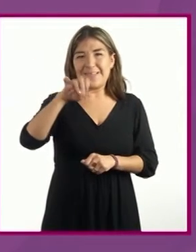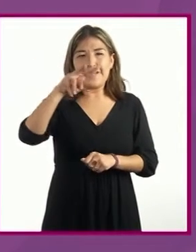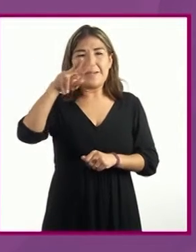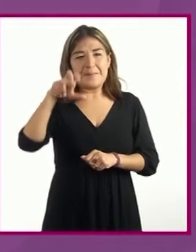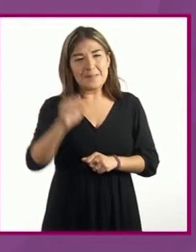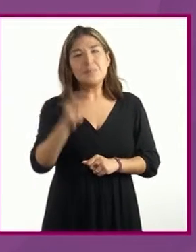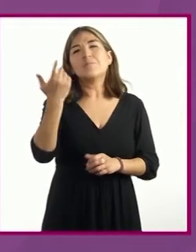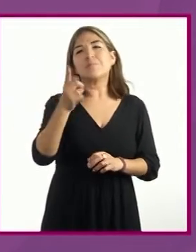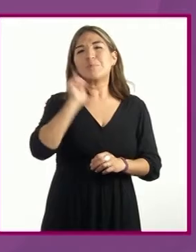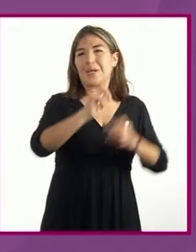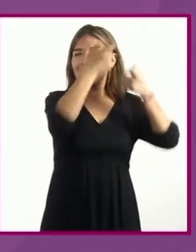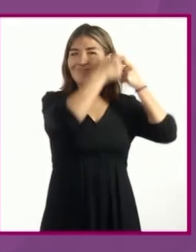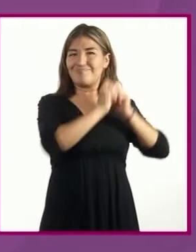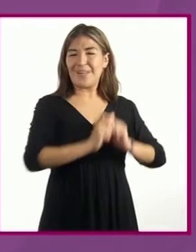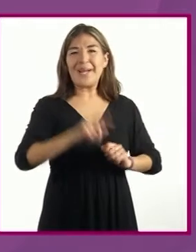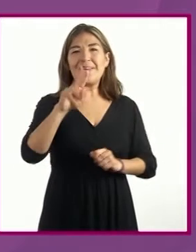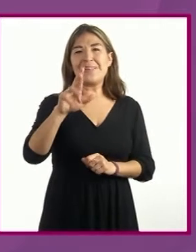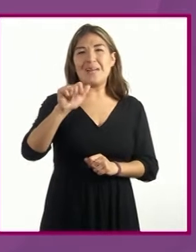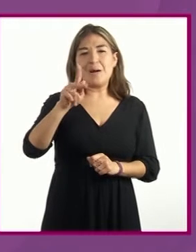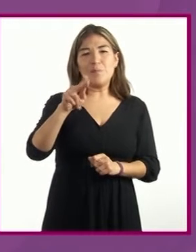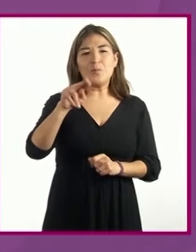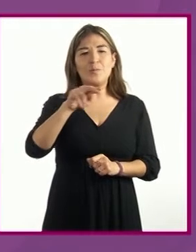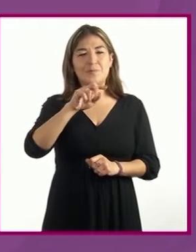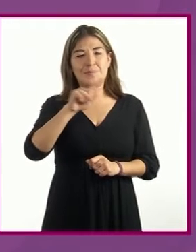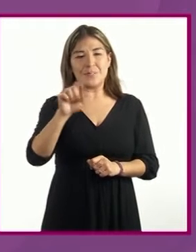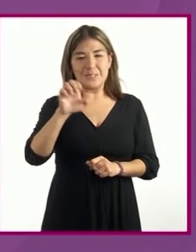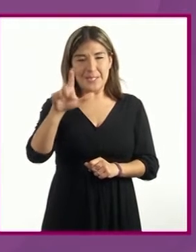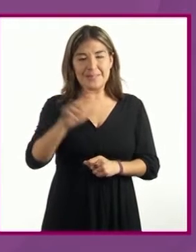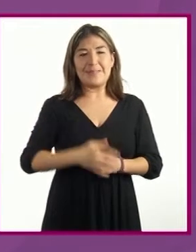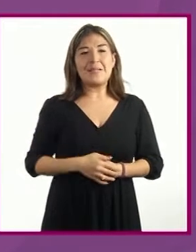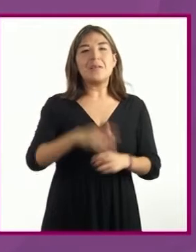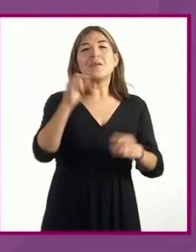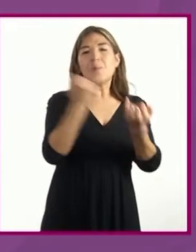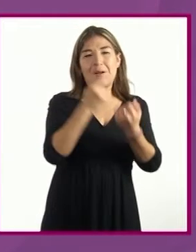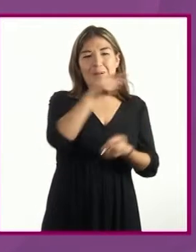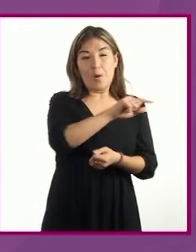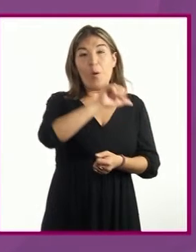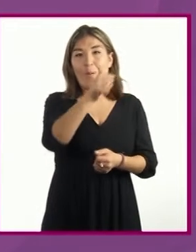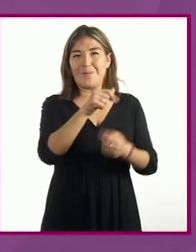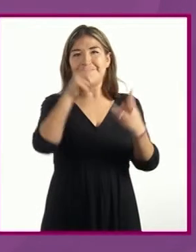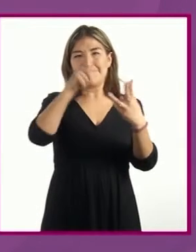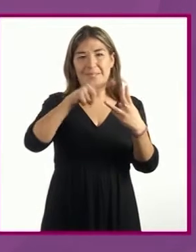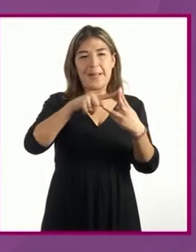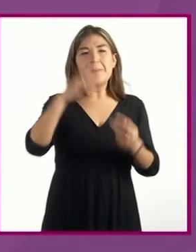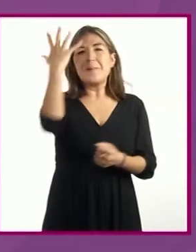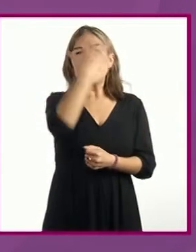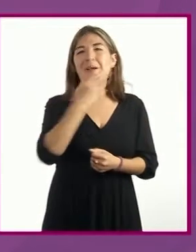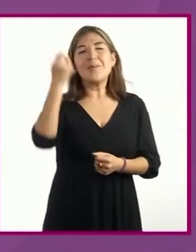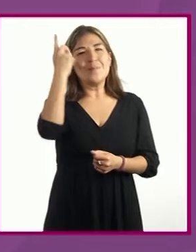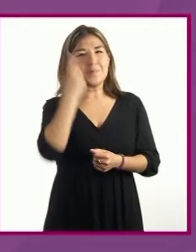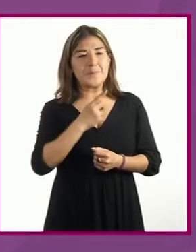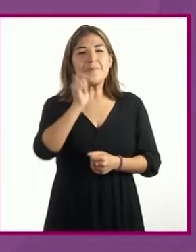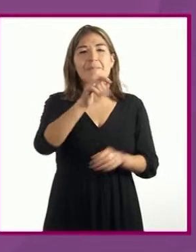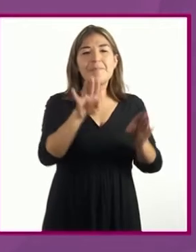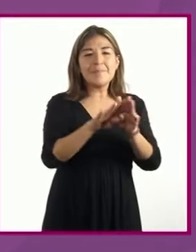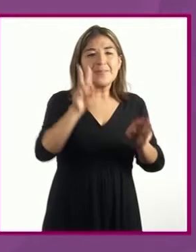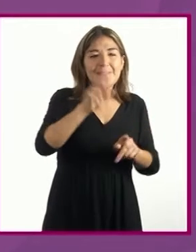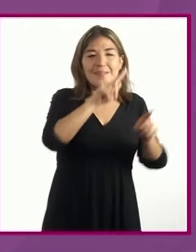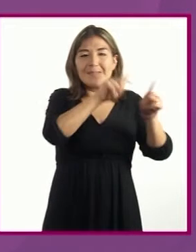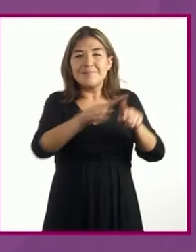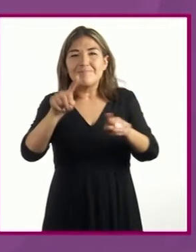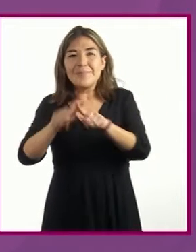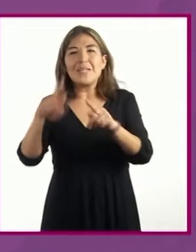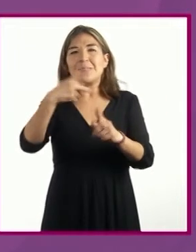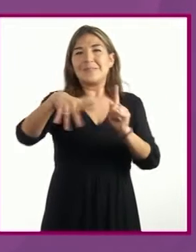Raponcel, o muestran el tiempo detenido como en la Bella Durmiente, ya que nos dan una panorámica del